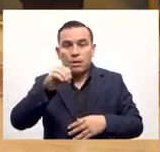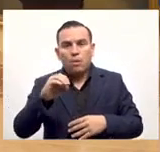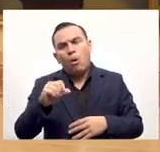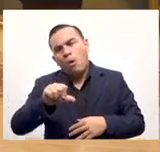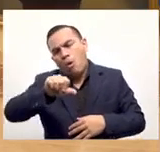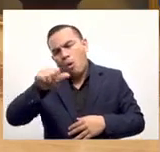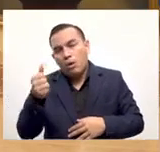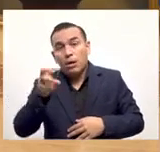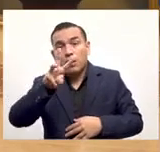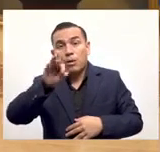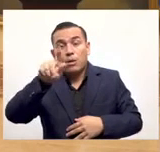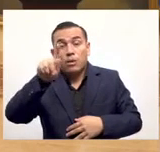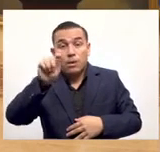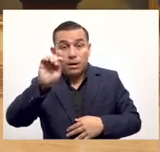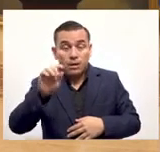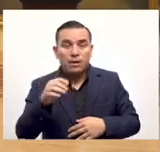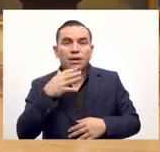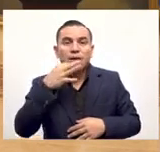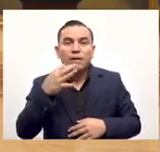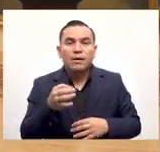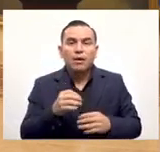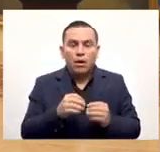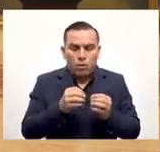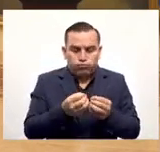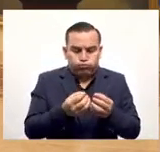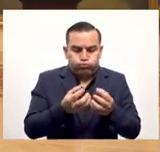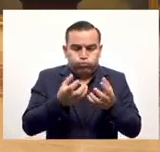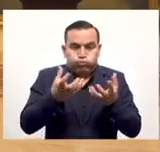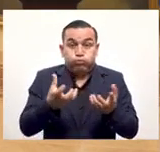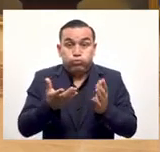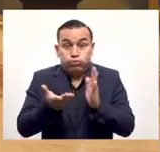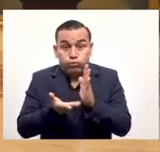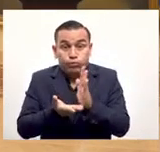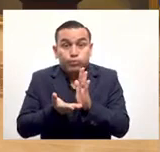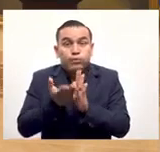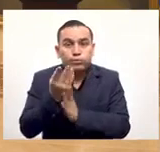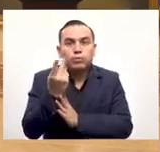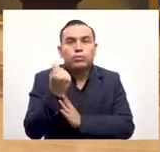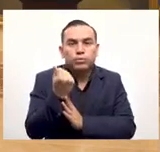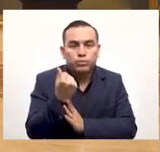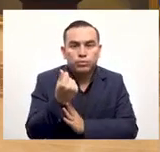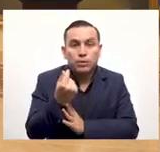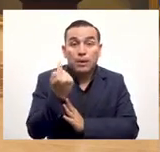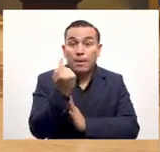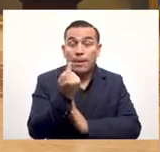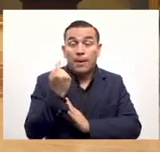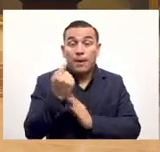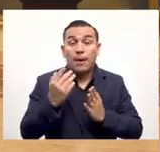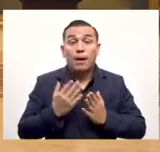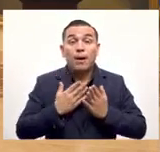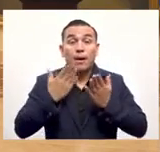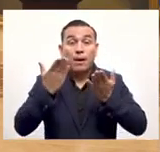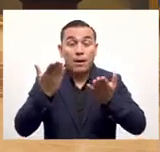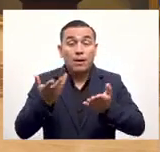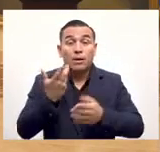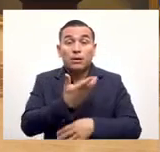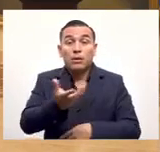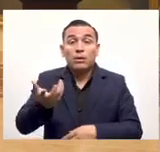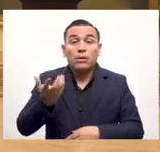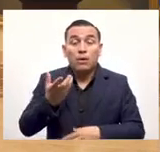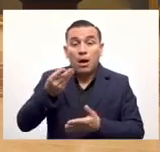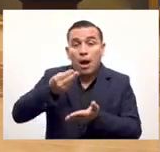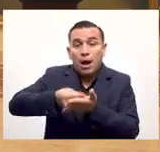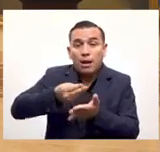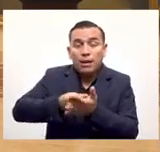incluso otra wallet van a haber más multiplicación del dinero y más personas van a tener el beneficio de este